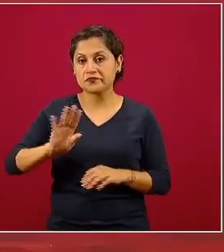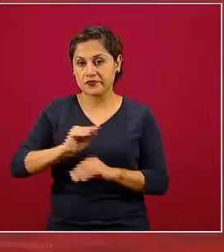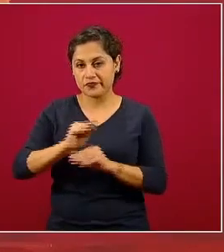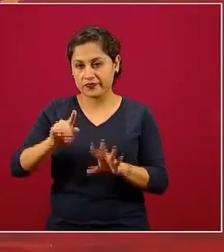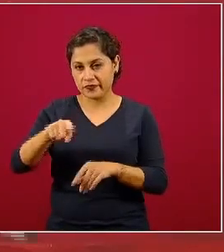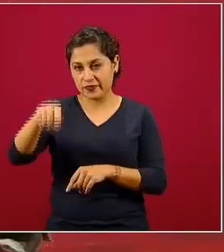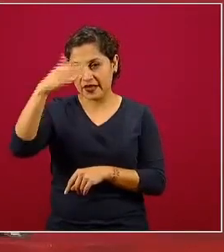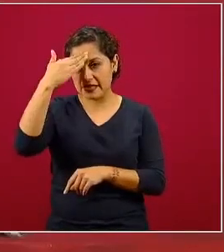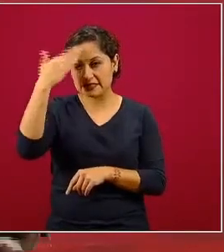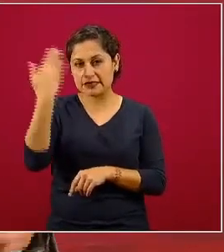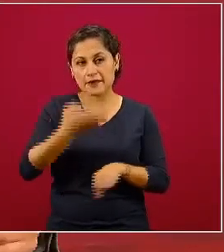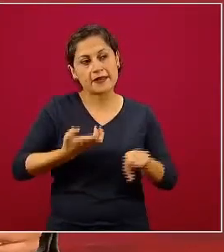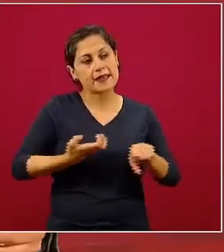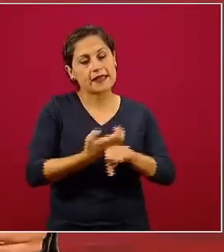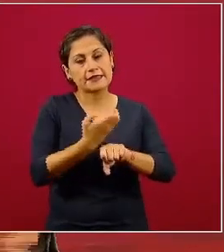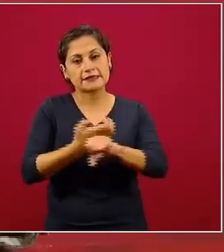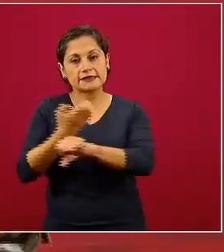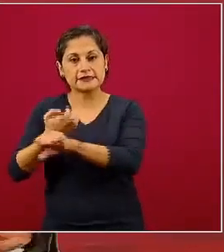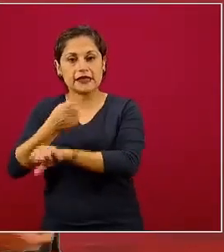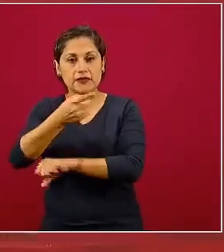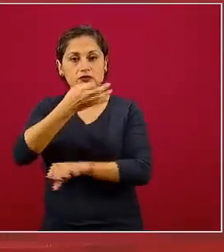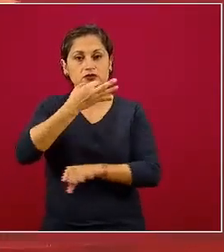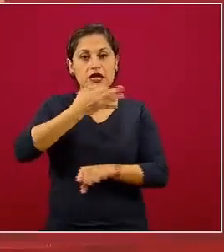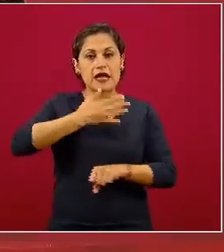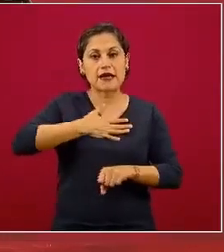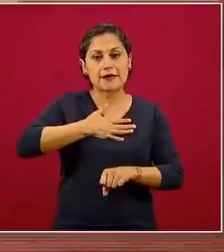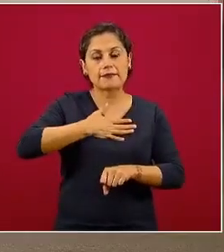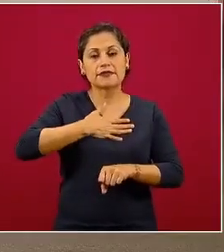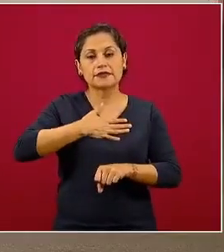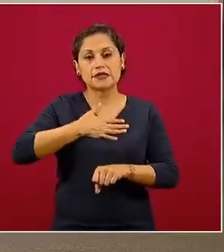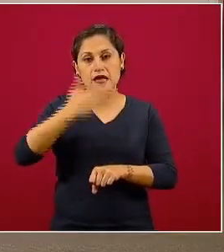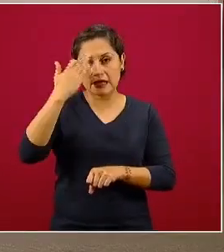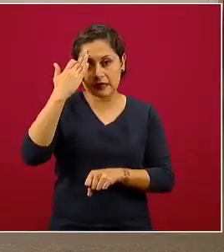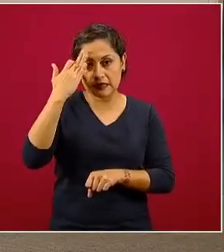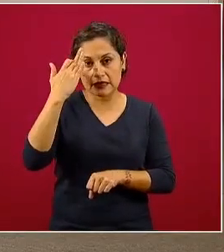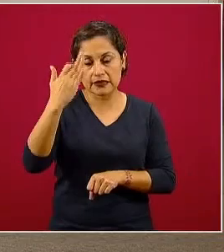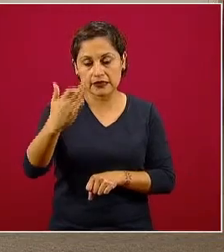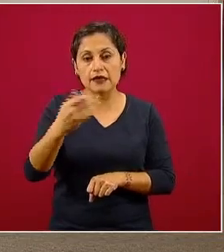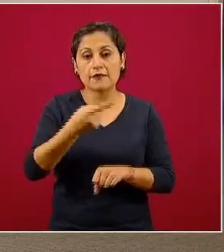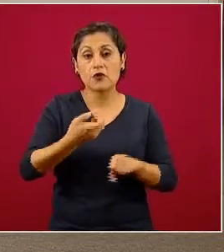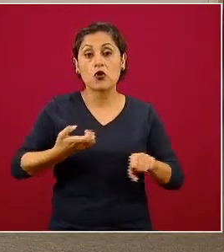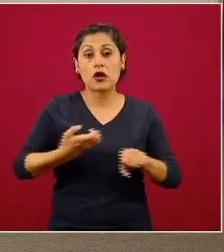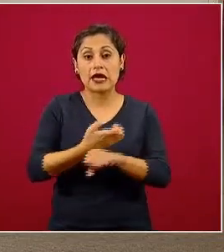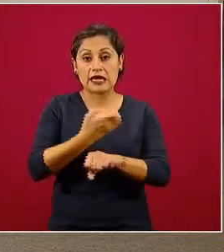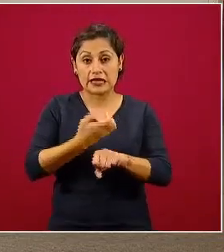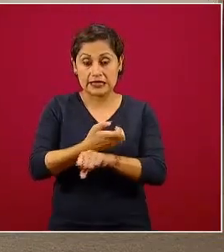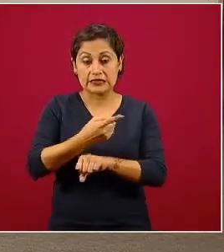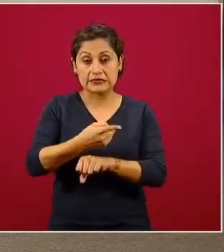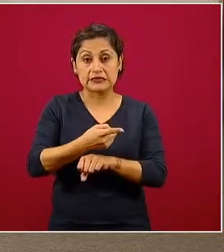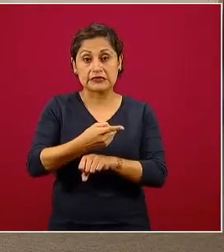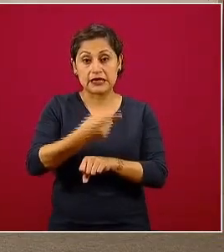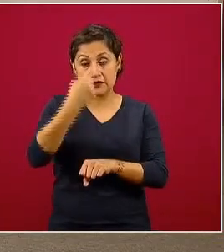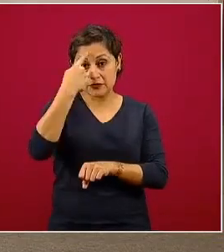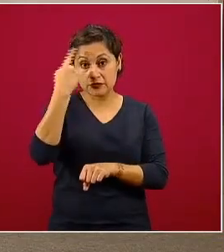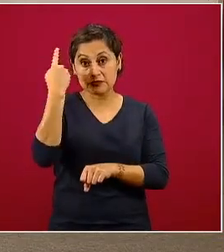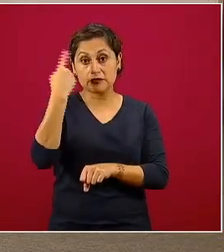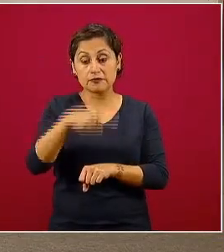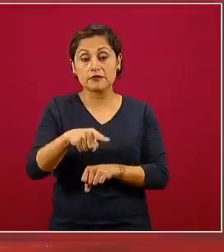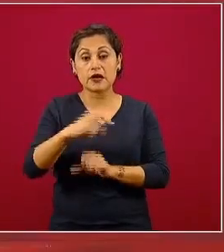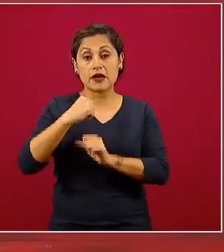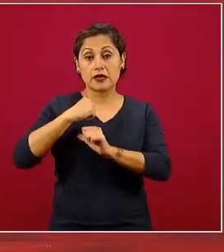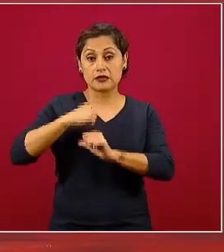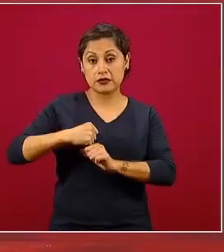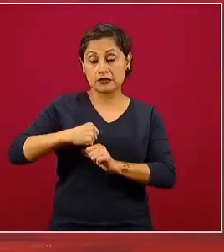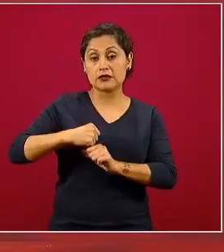de la mortalidad y la comunicación desde los estados a el nivel federal